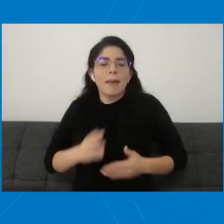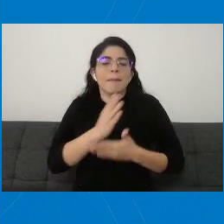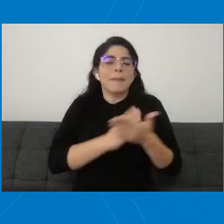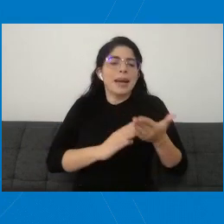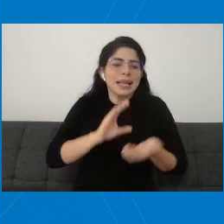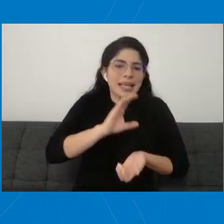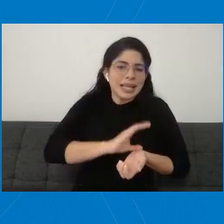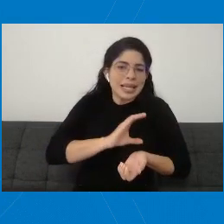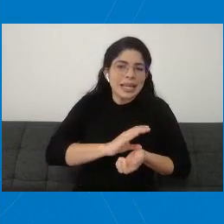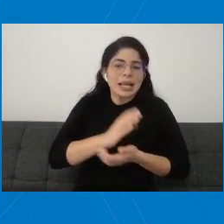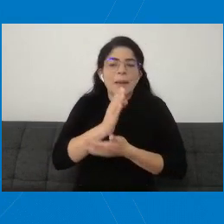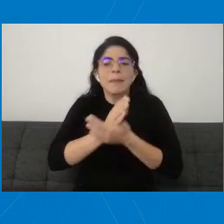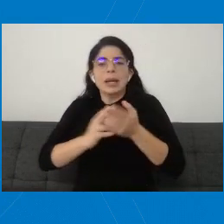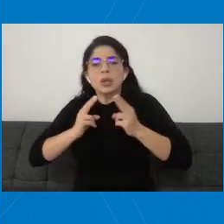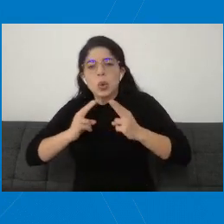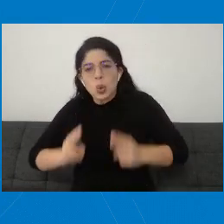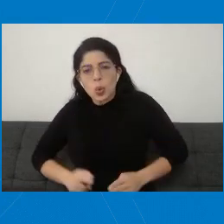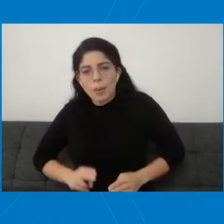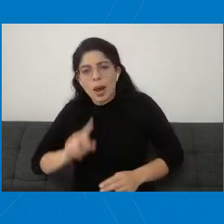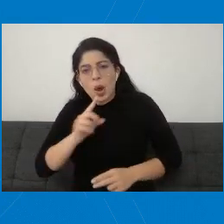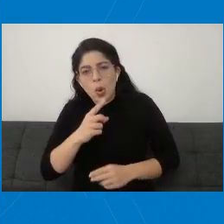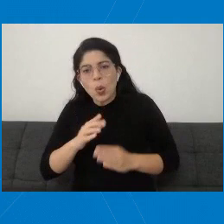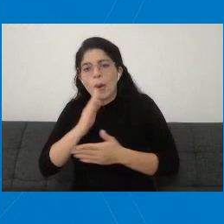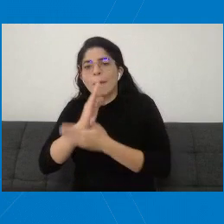en seres humanos 1, 2 y 3.